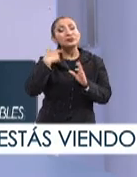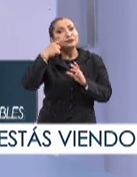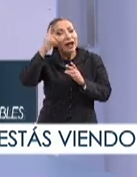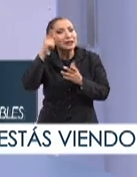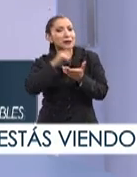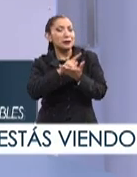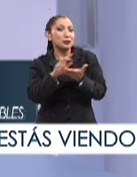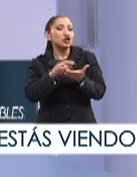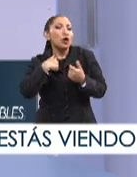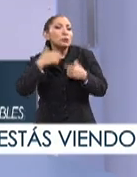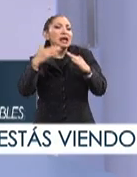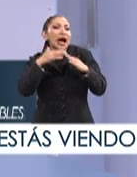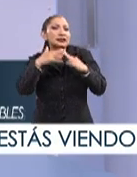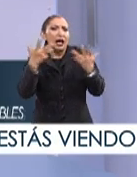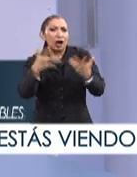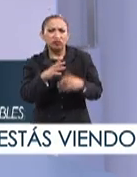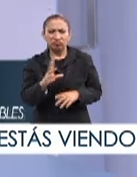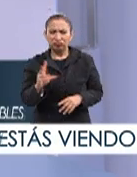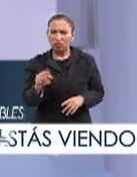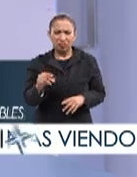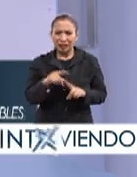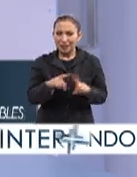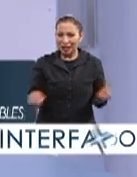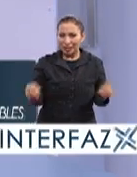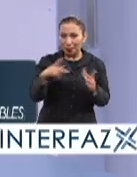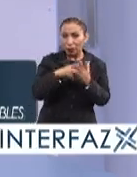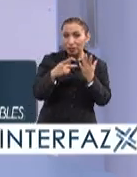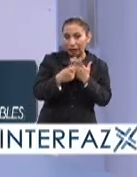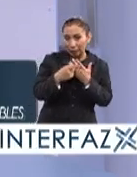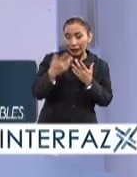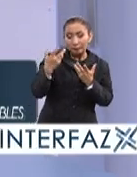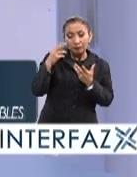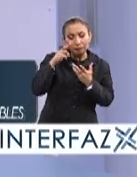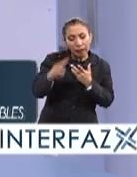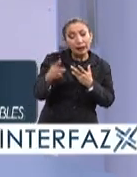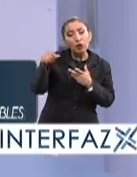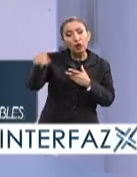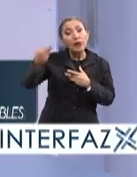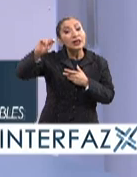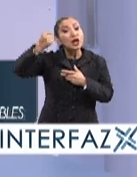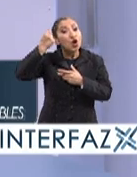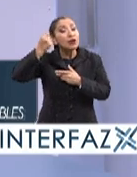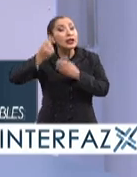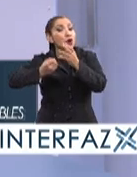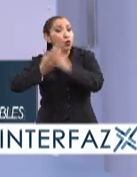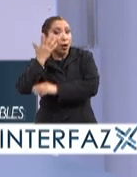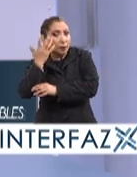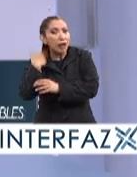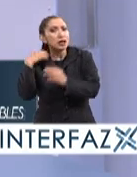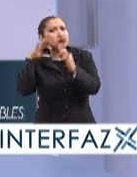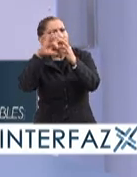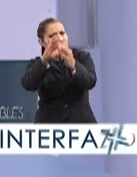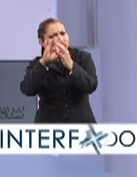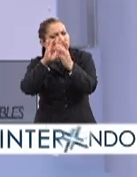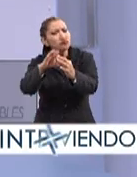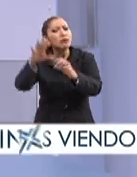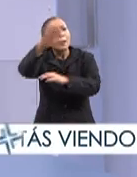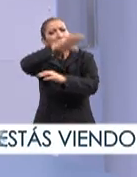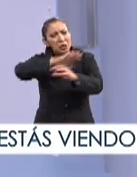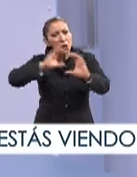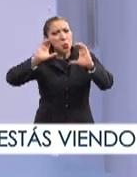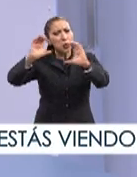son más verdes, los puedo hacer en mi casa. Entonces el reto con el proyecto era, bueno, si escalar, que era una tecnología innovadora, amigable con el medio ambiente,